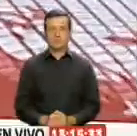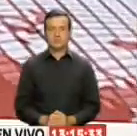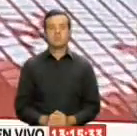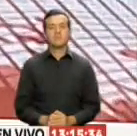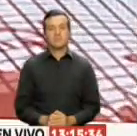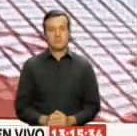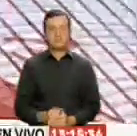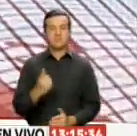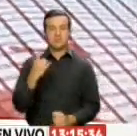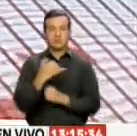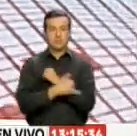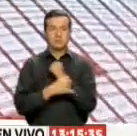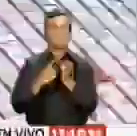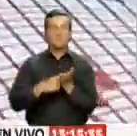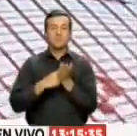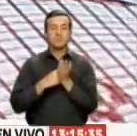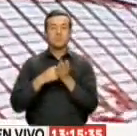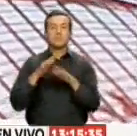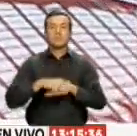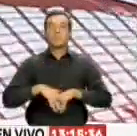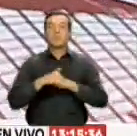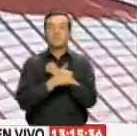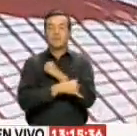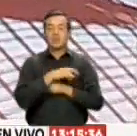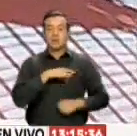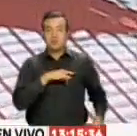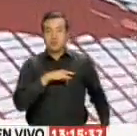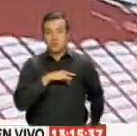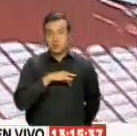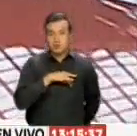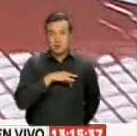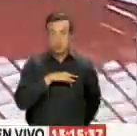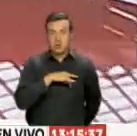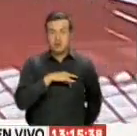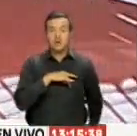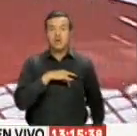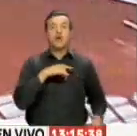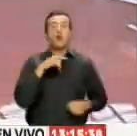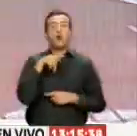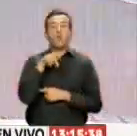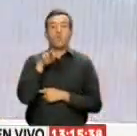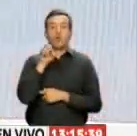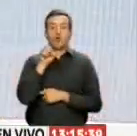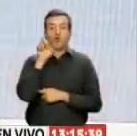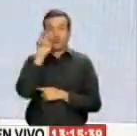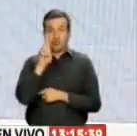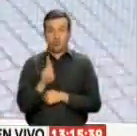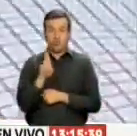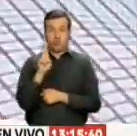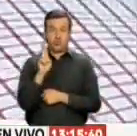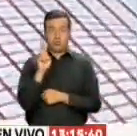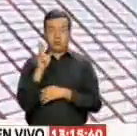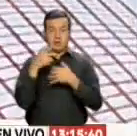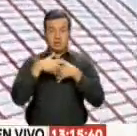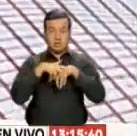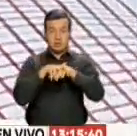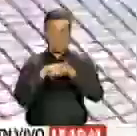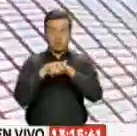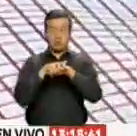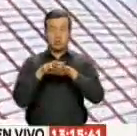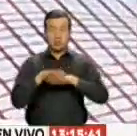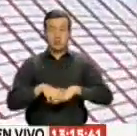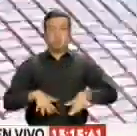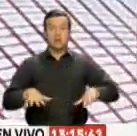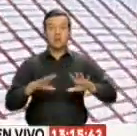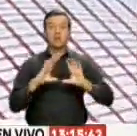11 países se reúnen en Santiago de Chile Para dar vida a ProSur El nuevo intento de integración de los países de la región